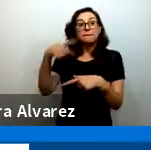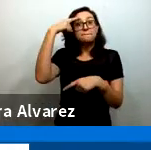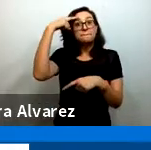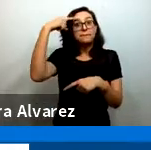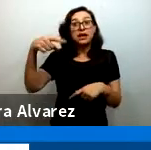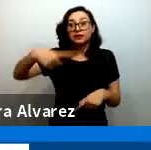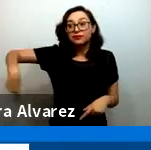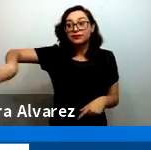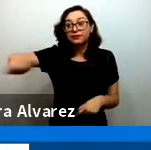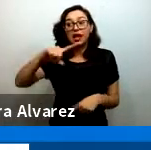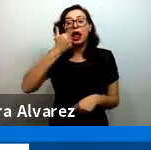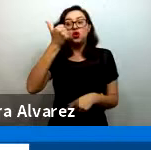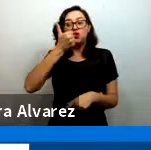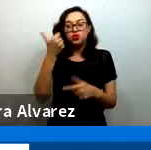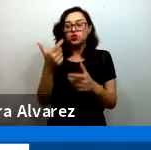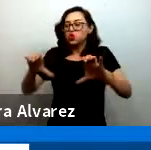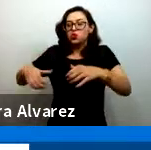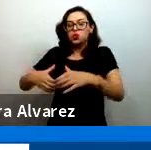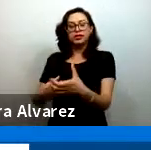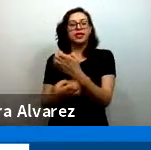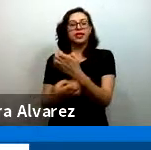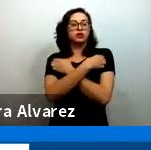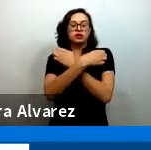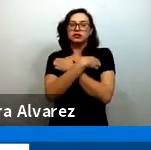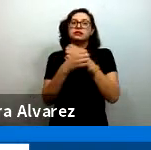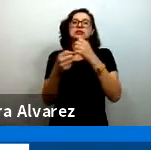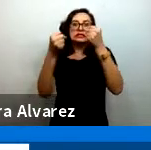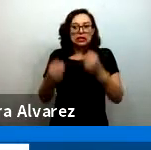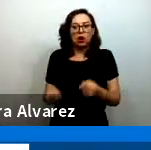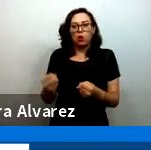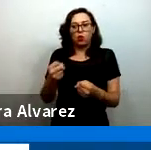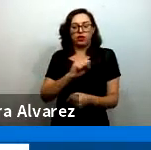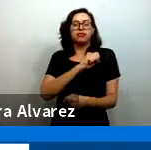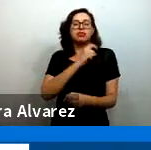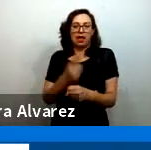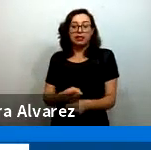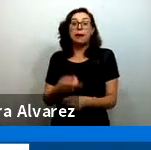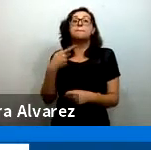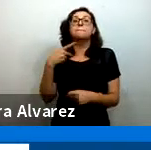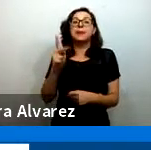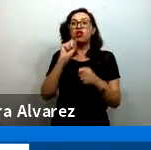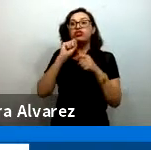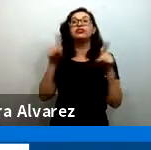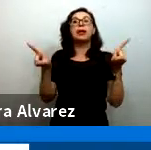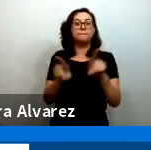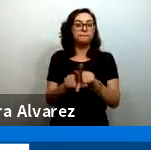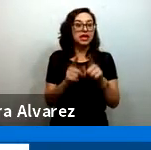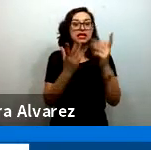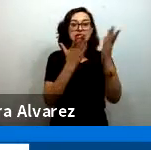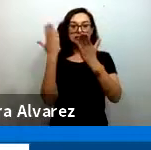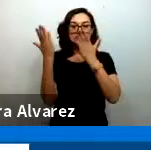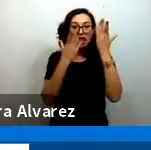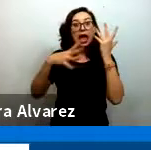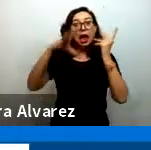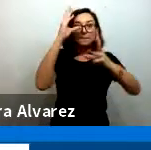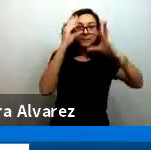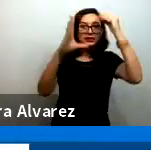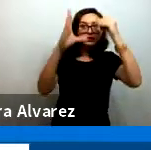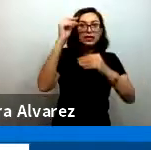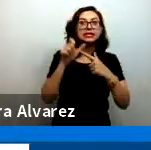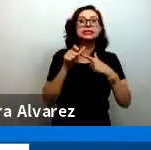la comunidad escolar, por supuesto, la continuidad del aprendizaje. El tema de inclusión